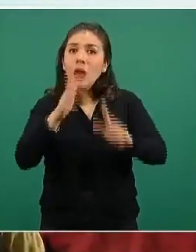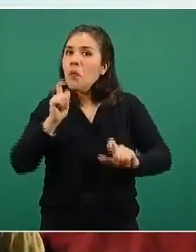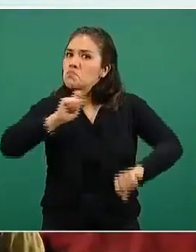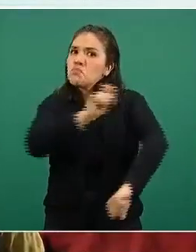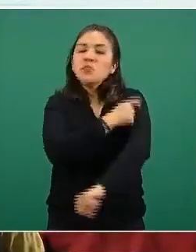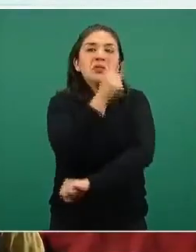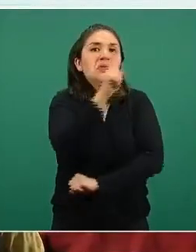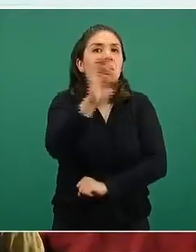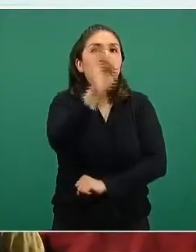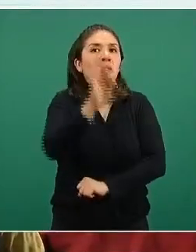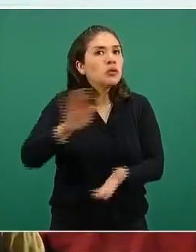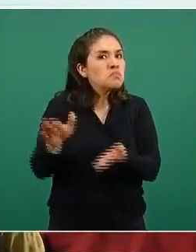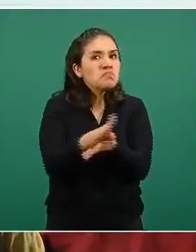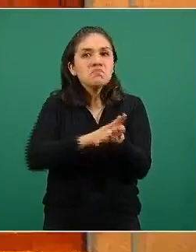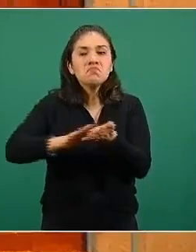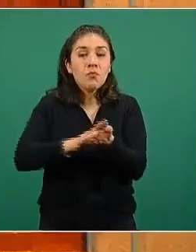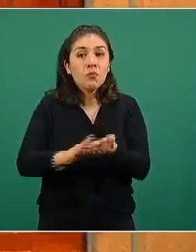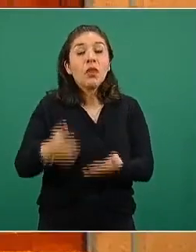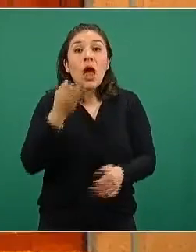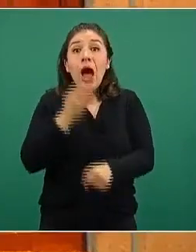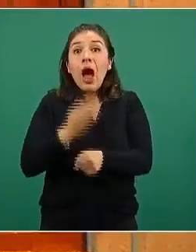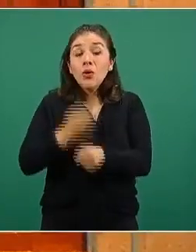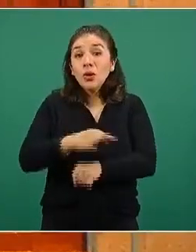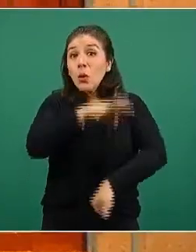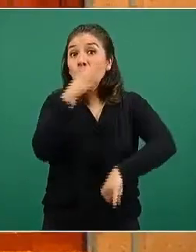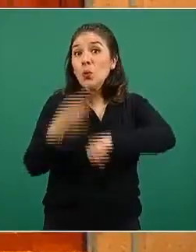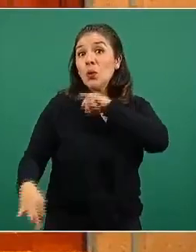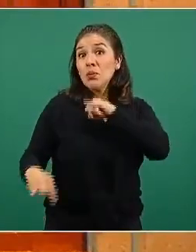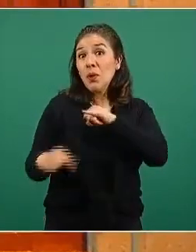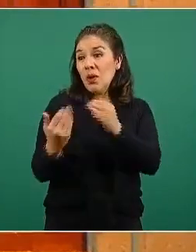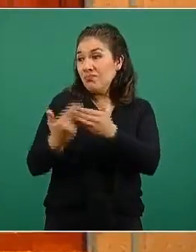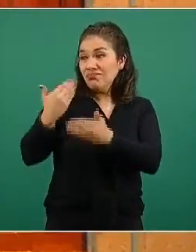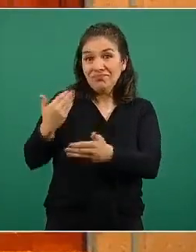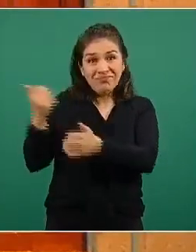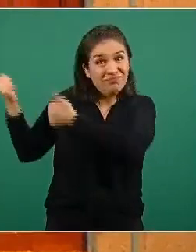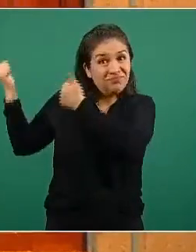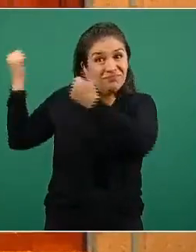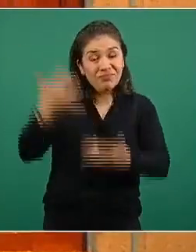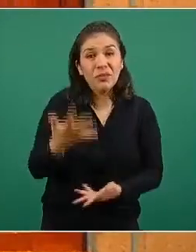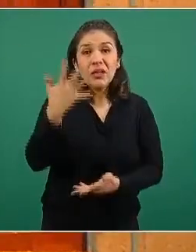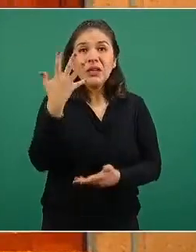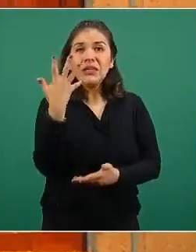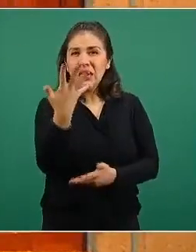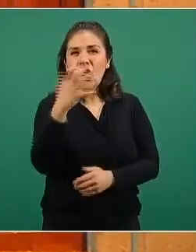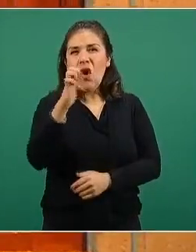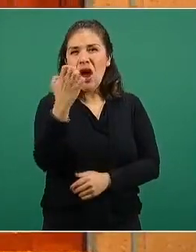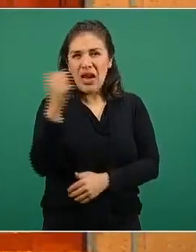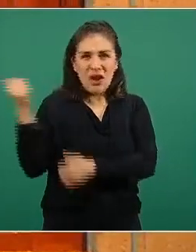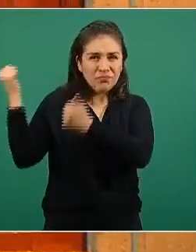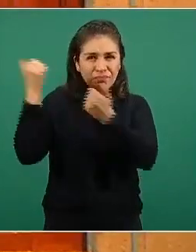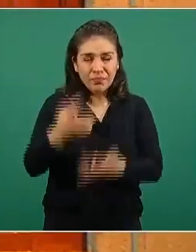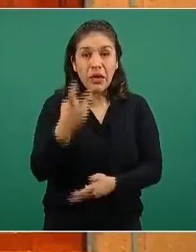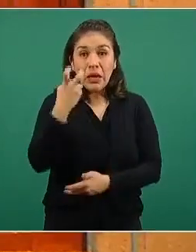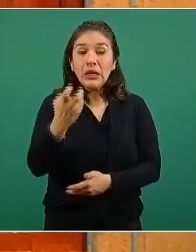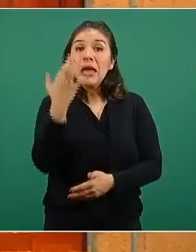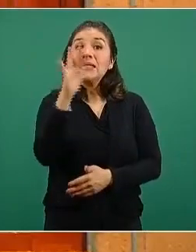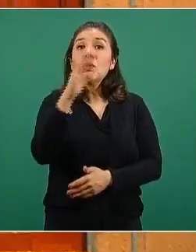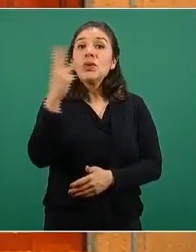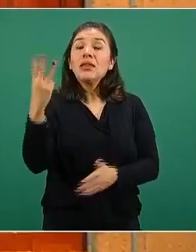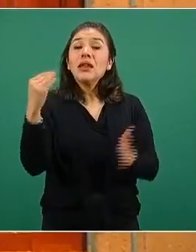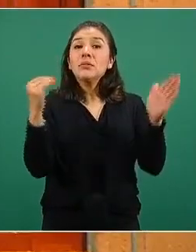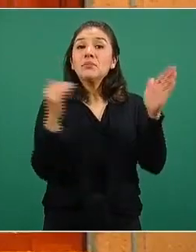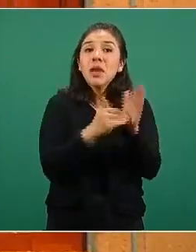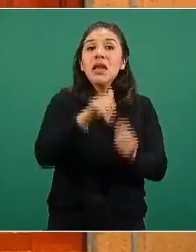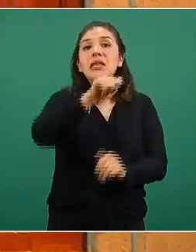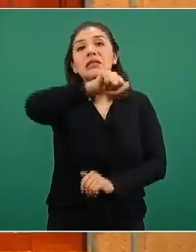todas al 100 por ciento y el avance del último cargamento que llegó, 5 de enero, en este caso de 53